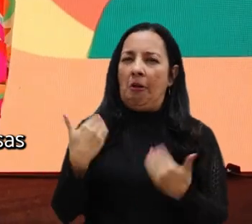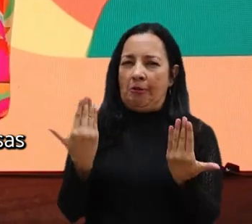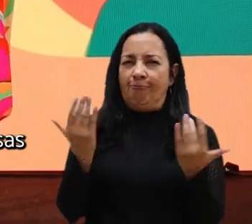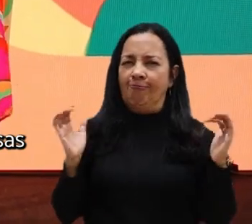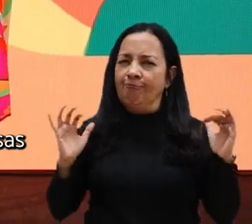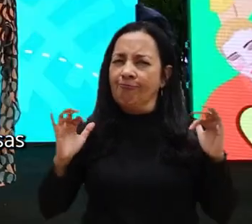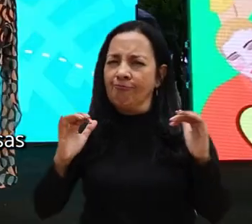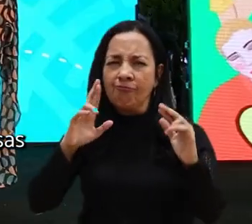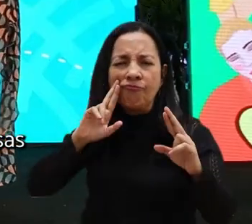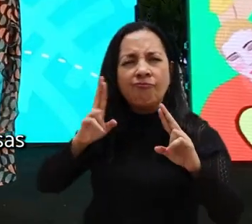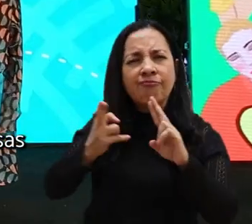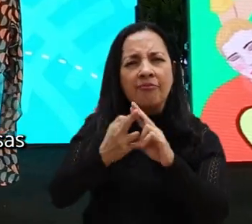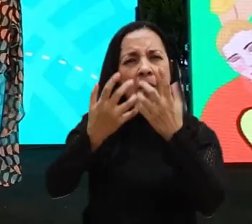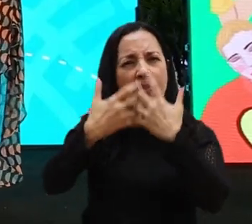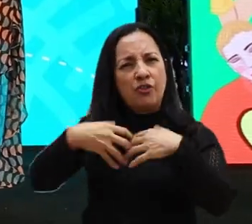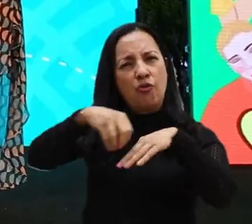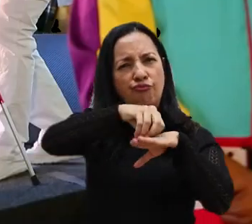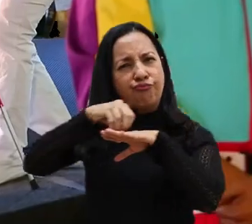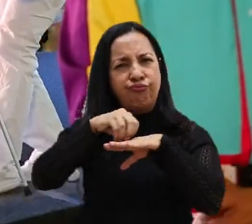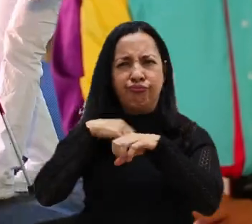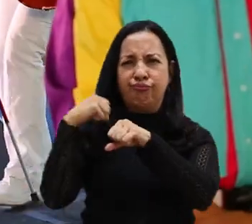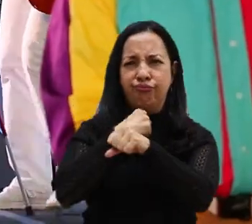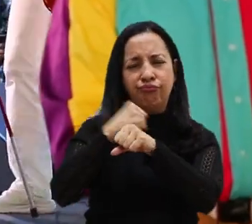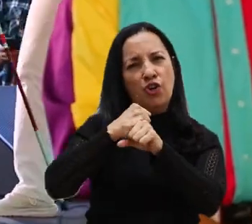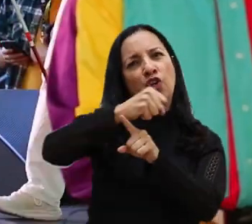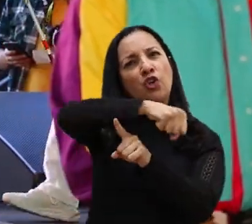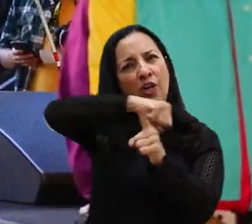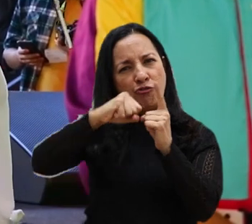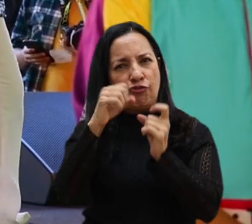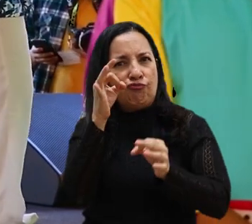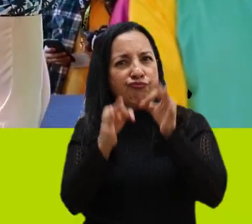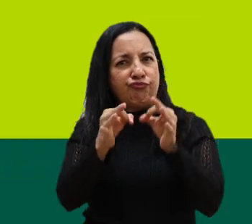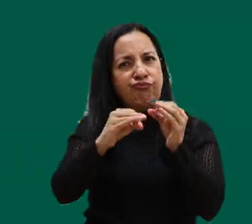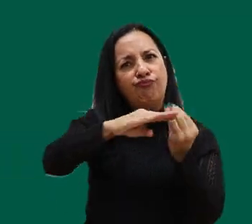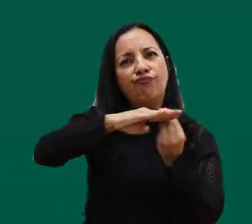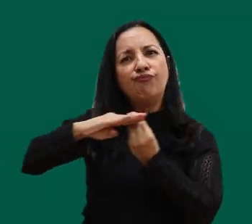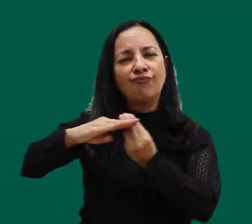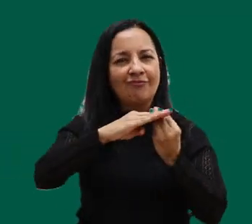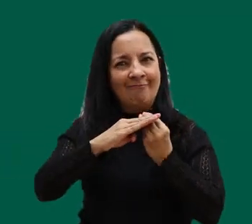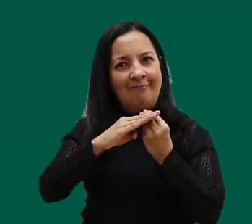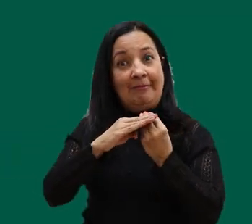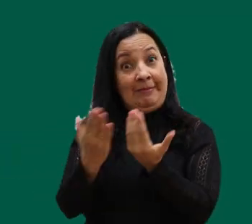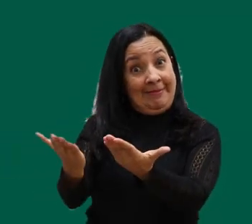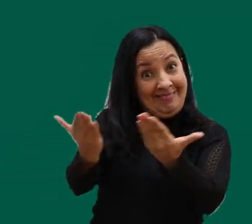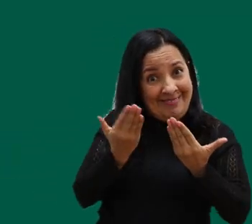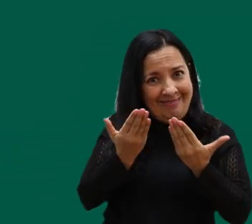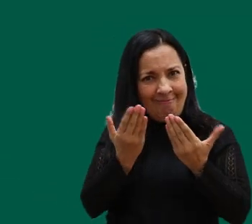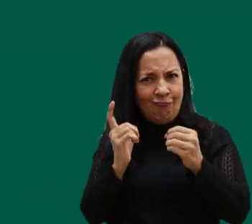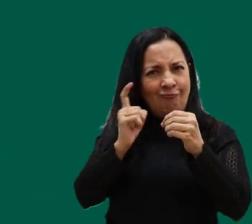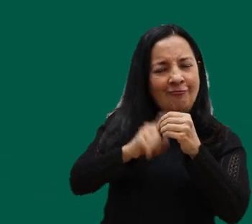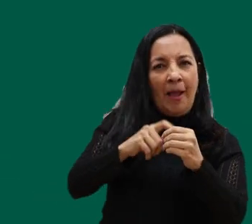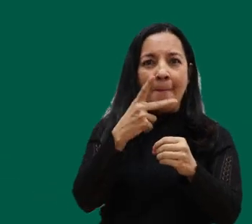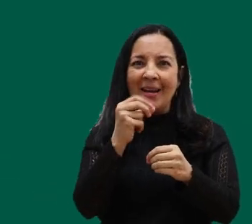reconocer a las empresas y organizaciones que trabajan por una sociedad más justa y equitativa. Te invitamos a ser parte de la edición